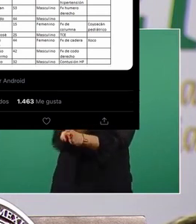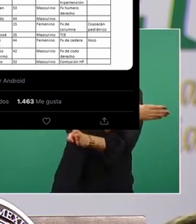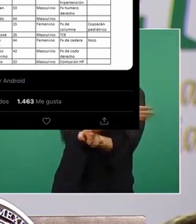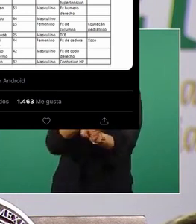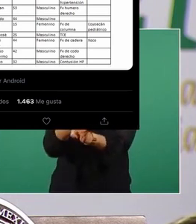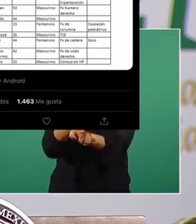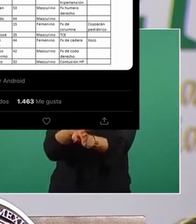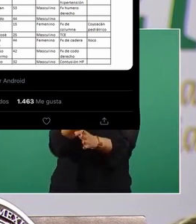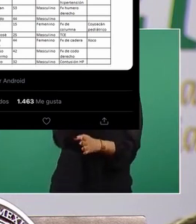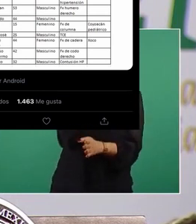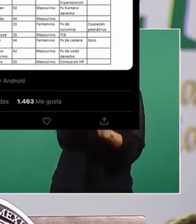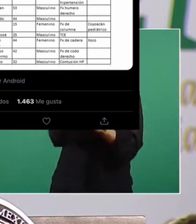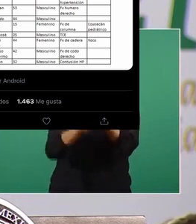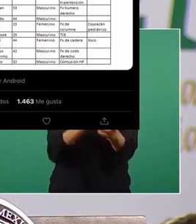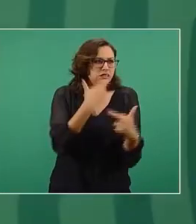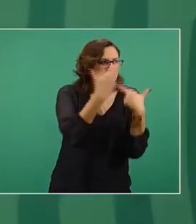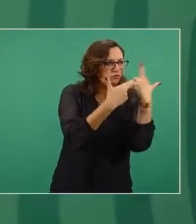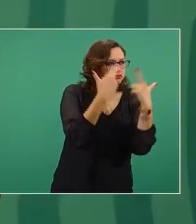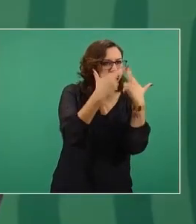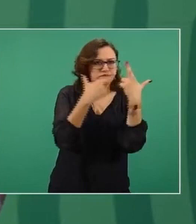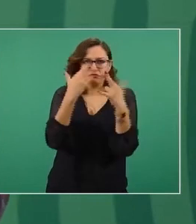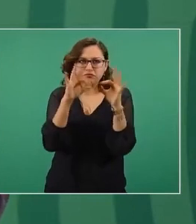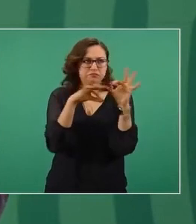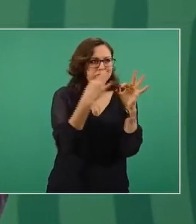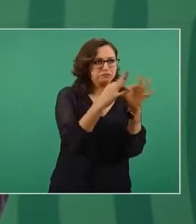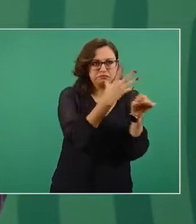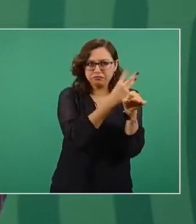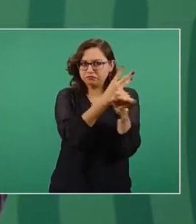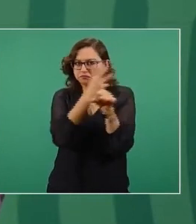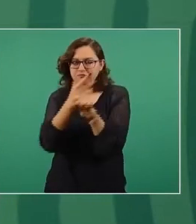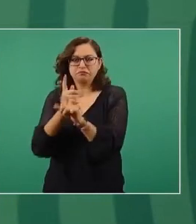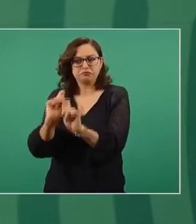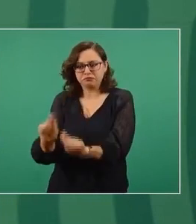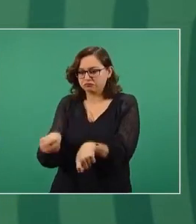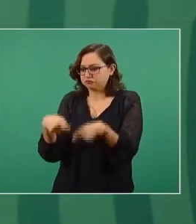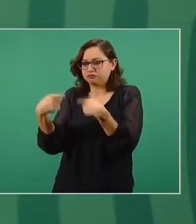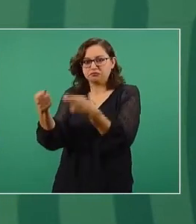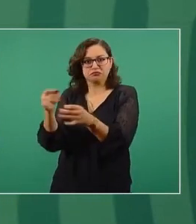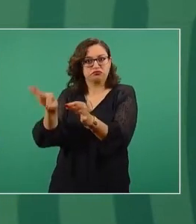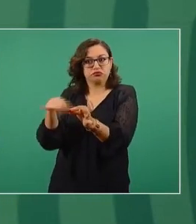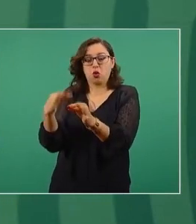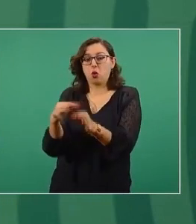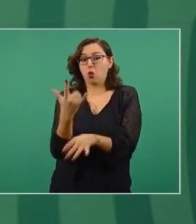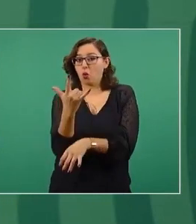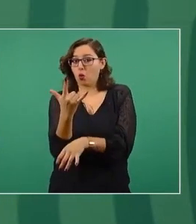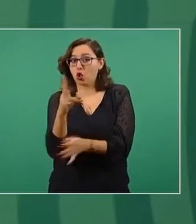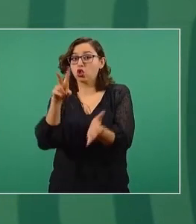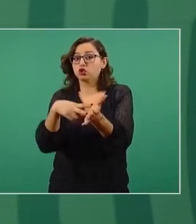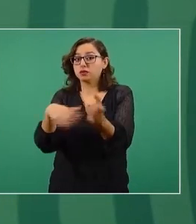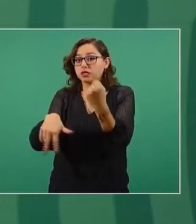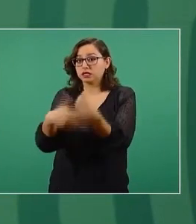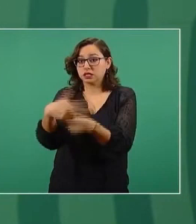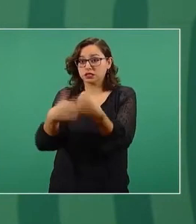2013, la entrega definitiva. Pero más allá de eso y de otros datos, pues decirte que el que